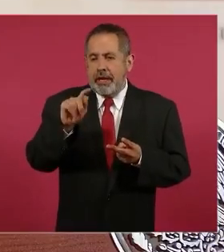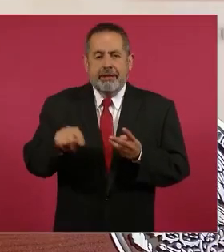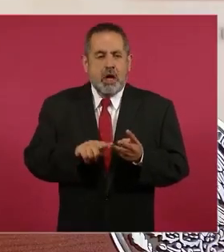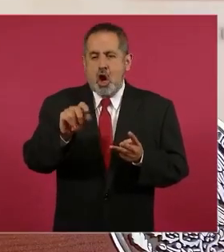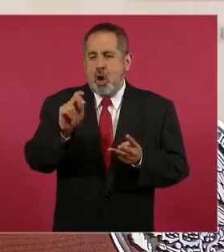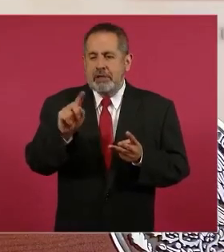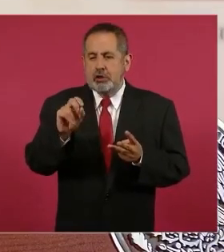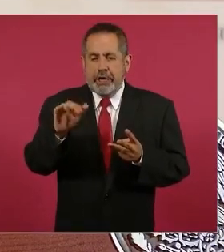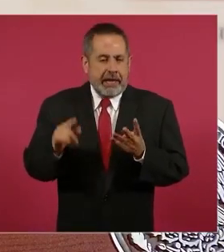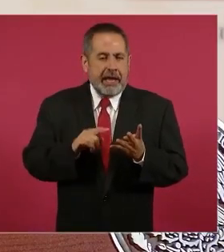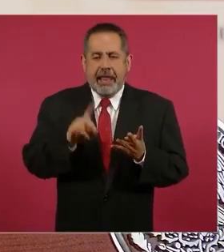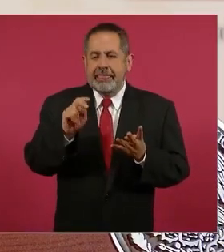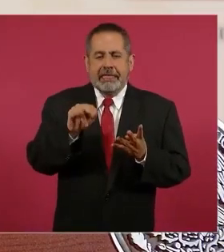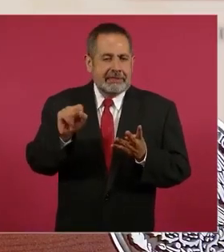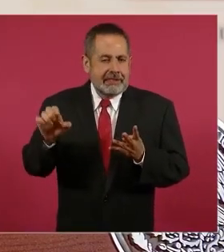denis